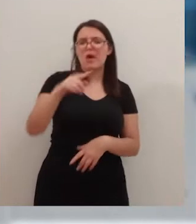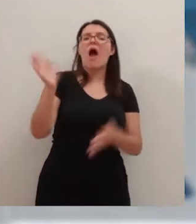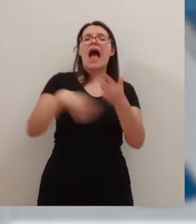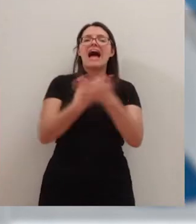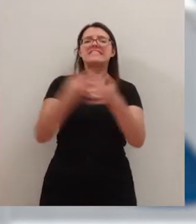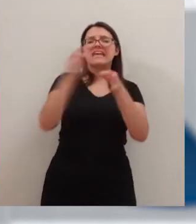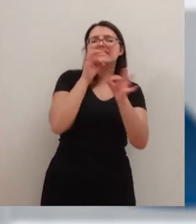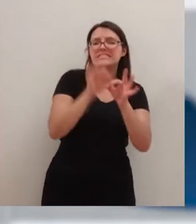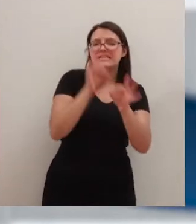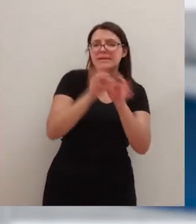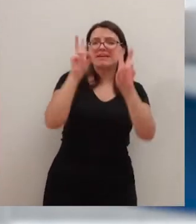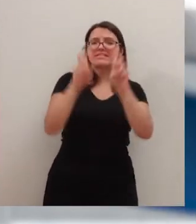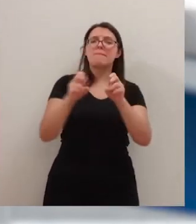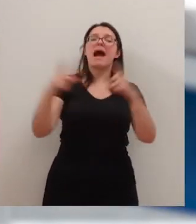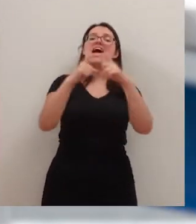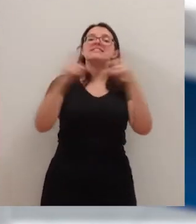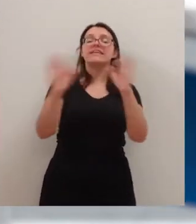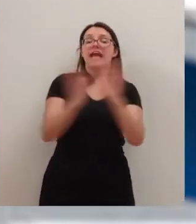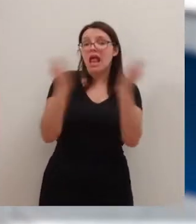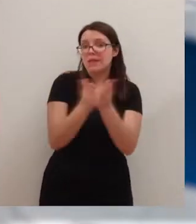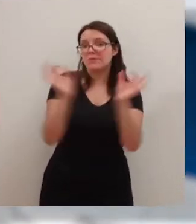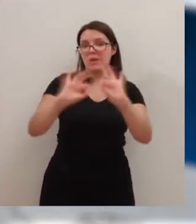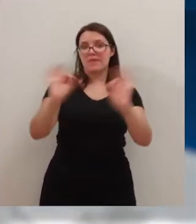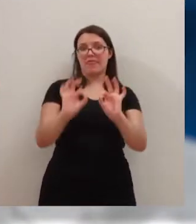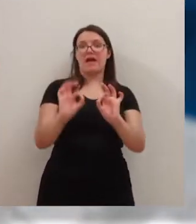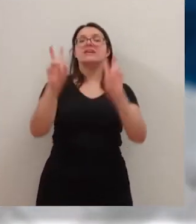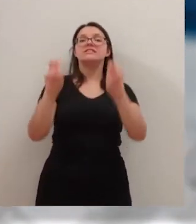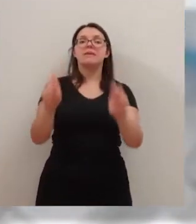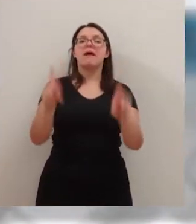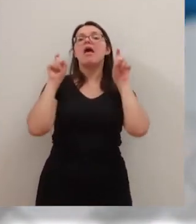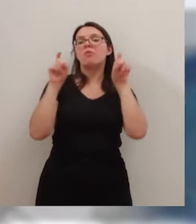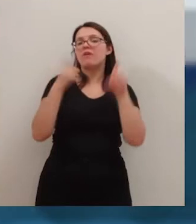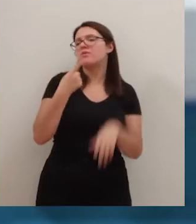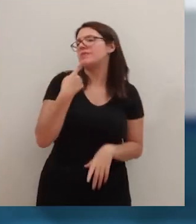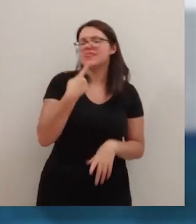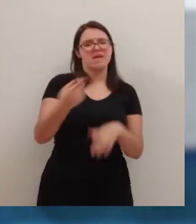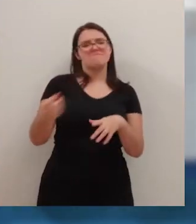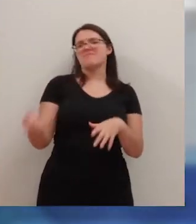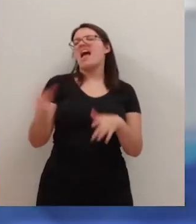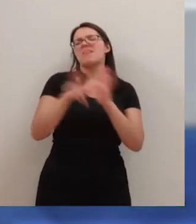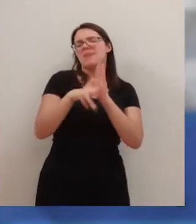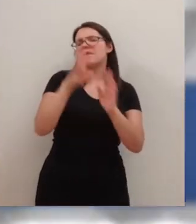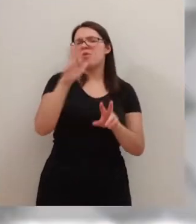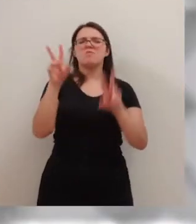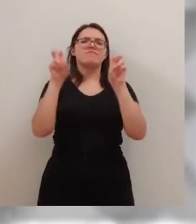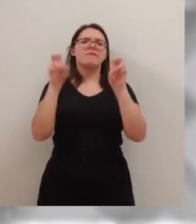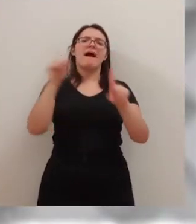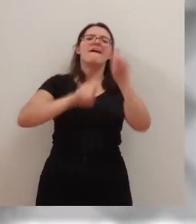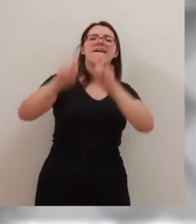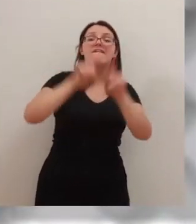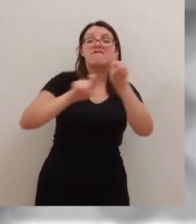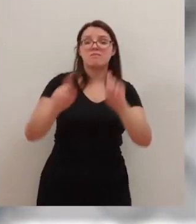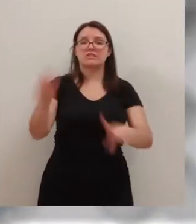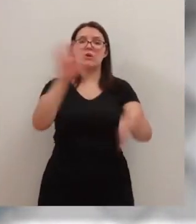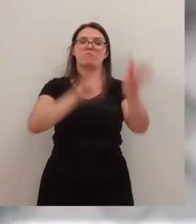septiembre no podrán acceder a él y desde la Consejería de Educación justificaban este retraso por un problema informático. Hoy,